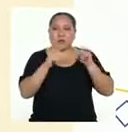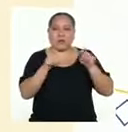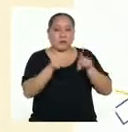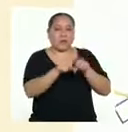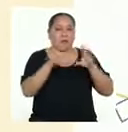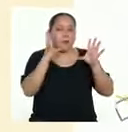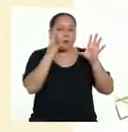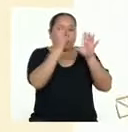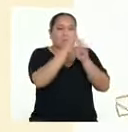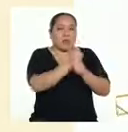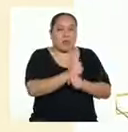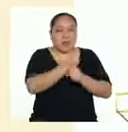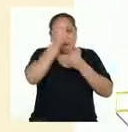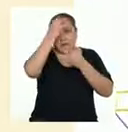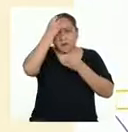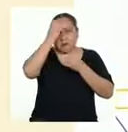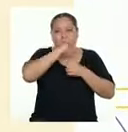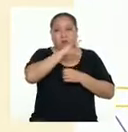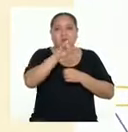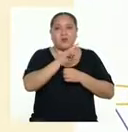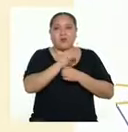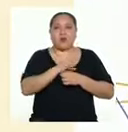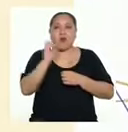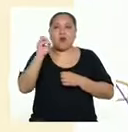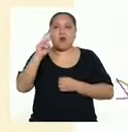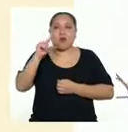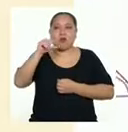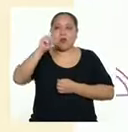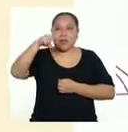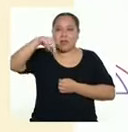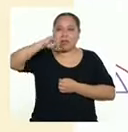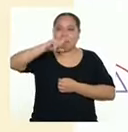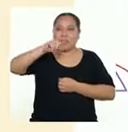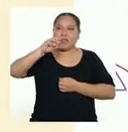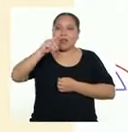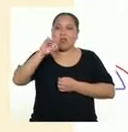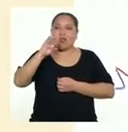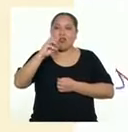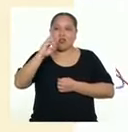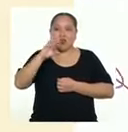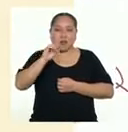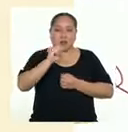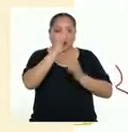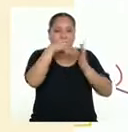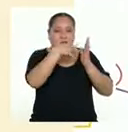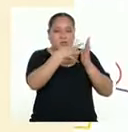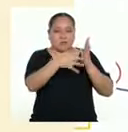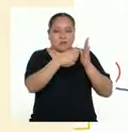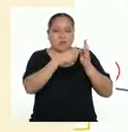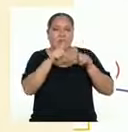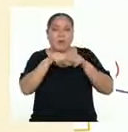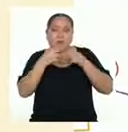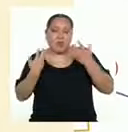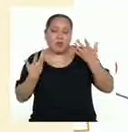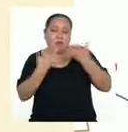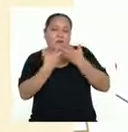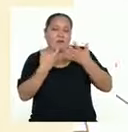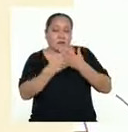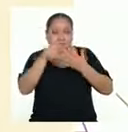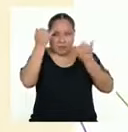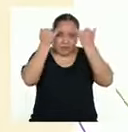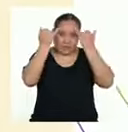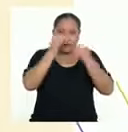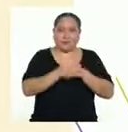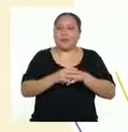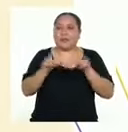sintetizar la información, aprendimos a ampliar los organizadores visuales de acuerdo a la relación que se establecía entre las ideas. También